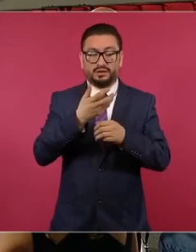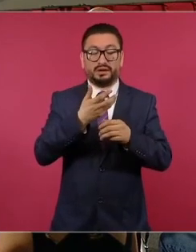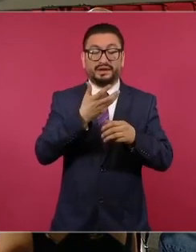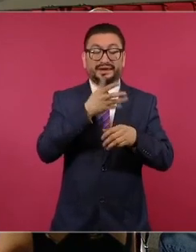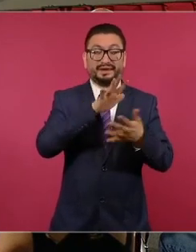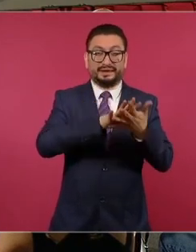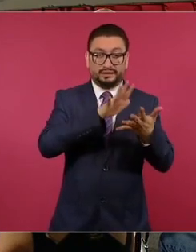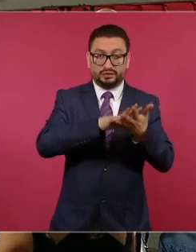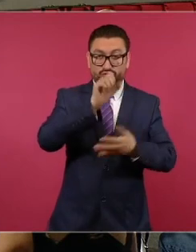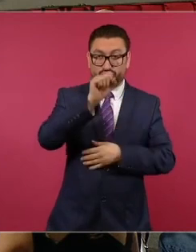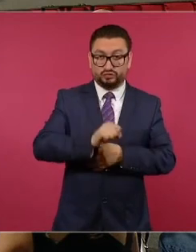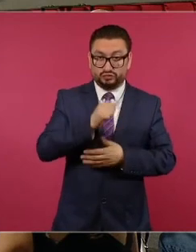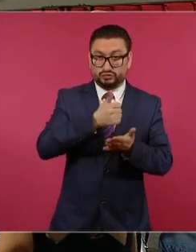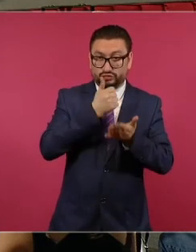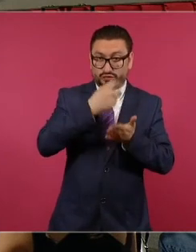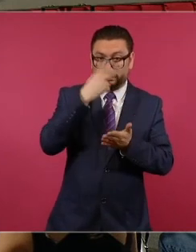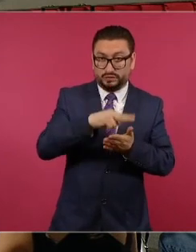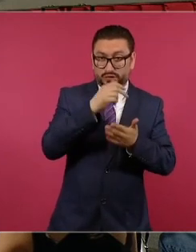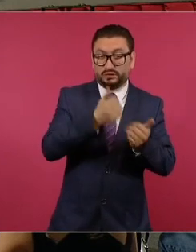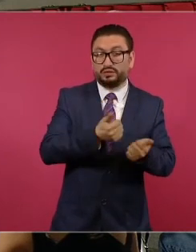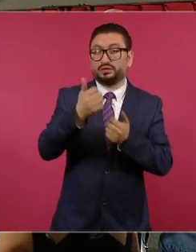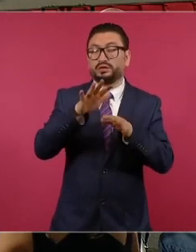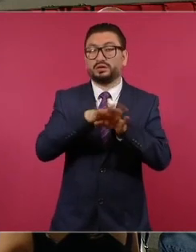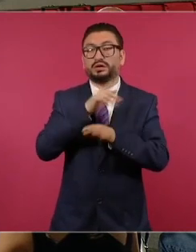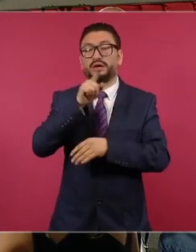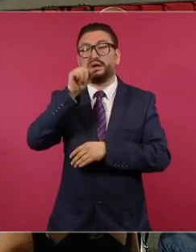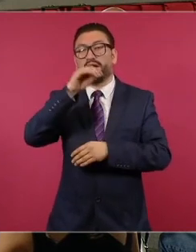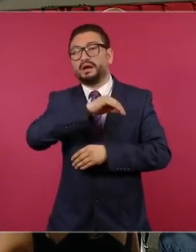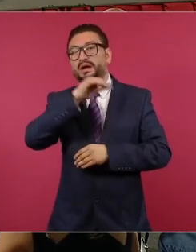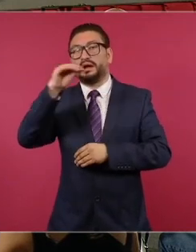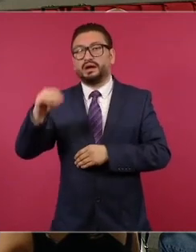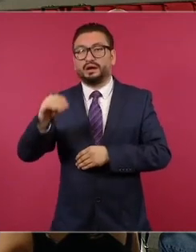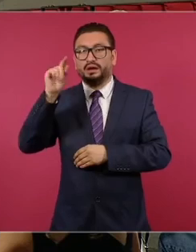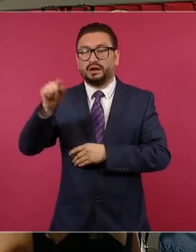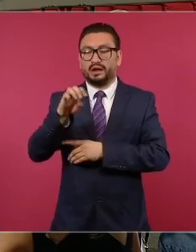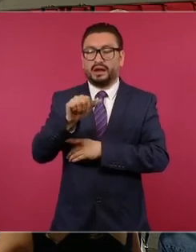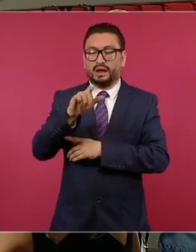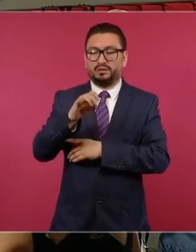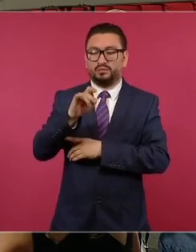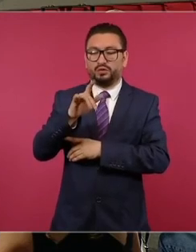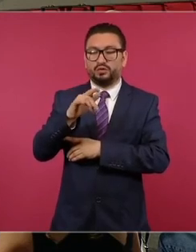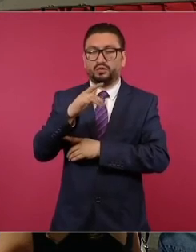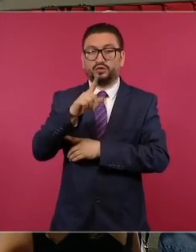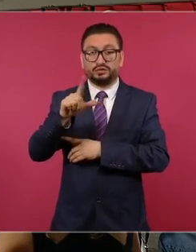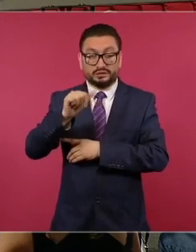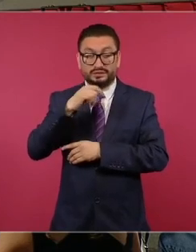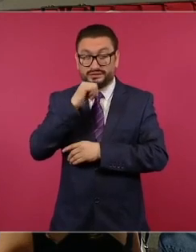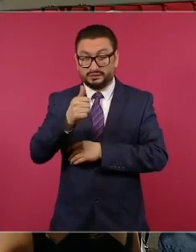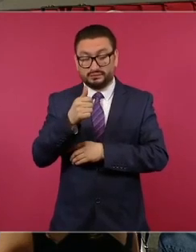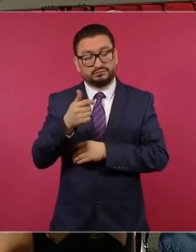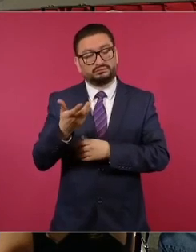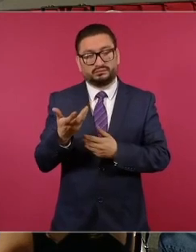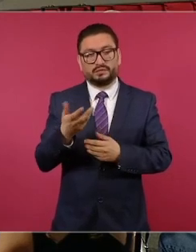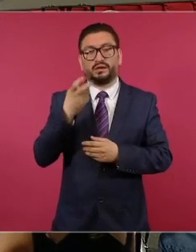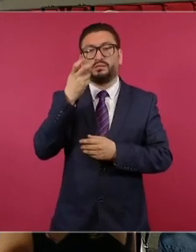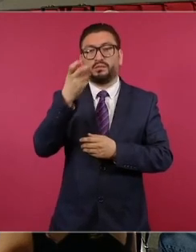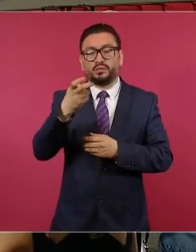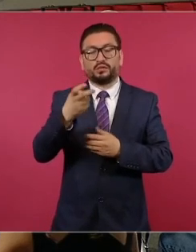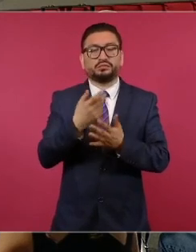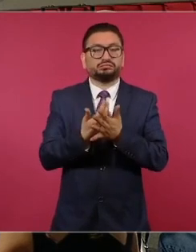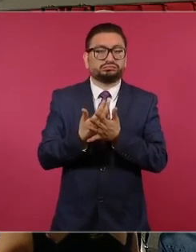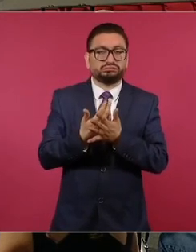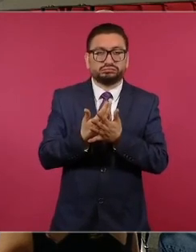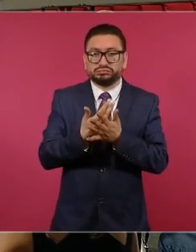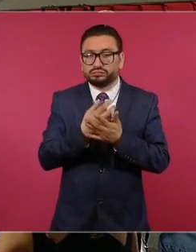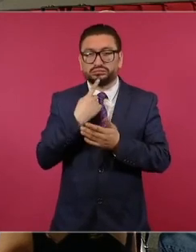preventivo sur de la Ciudad de México al ceferezo número uno en Almoloya. Con lo anterior, quedó insubsistente